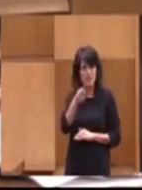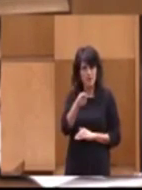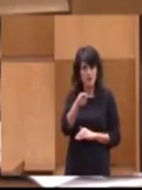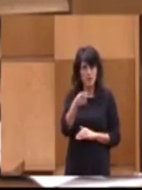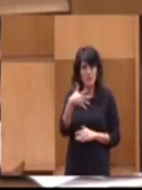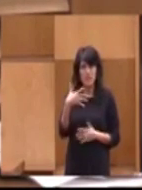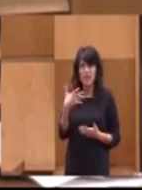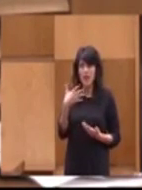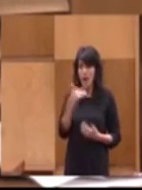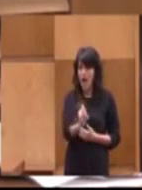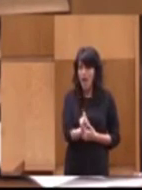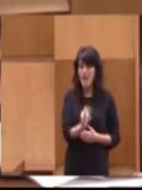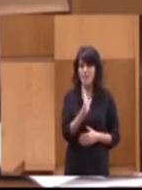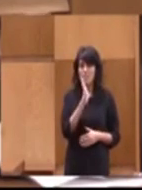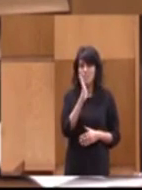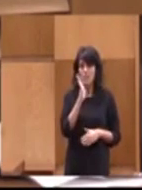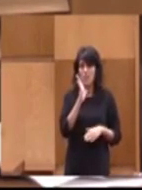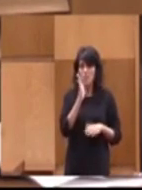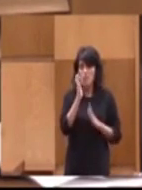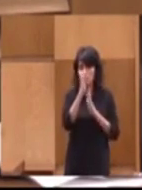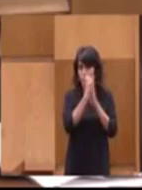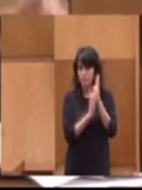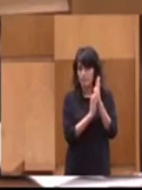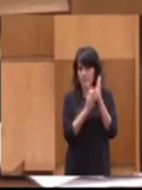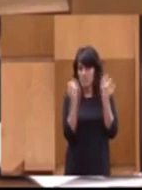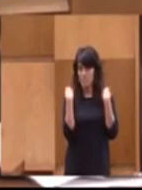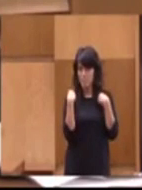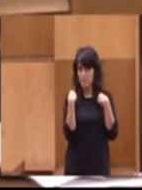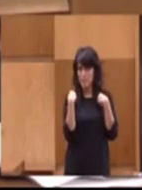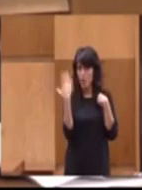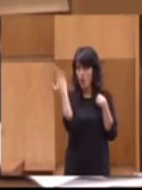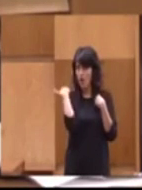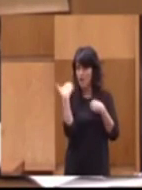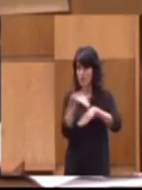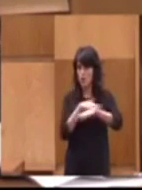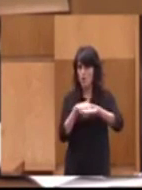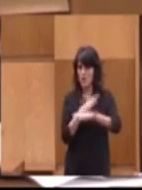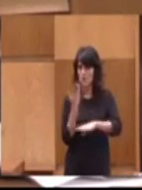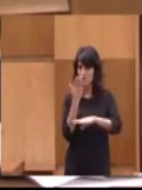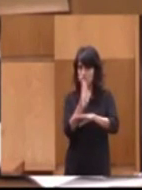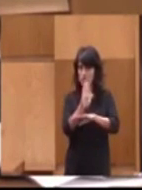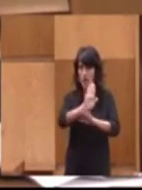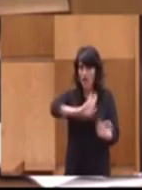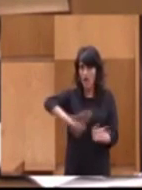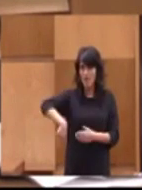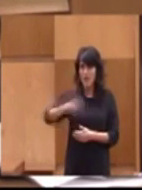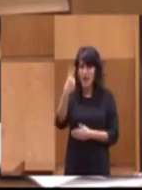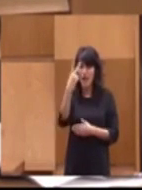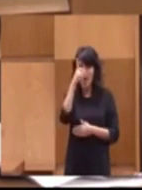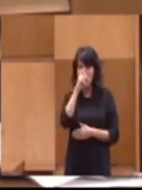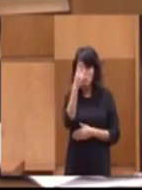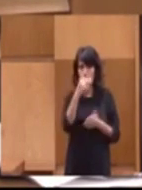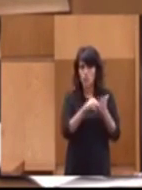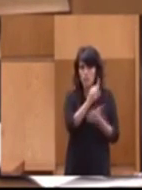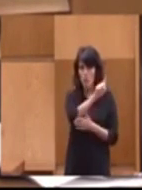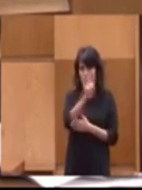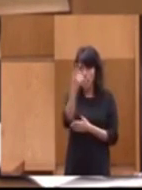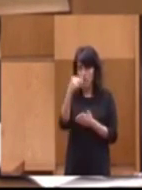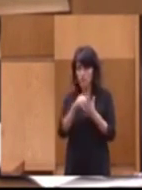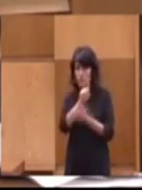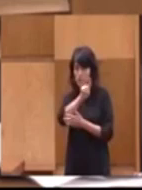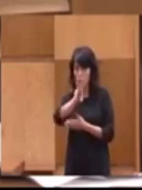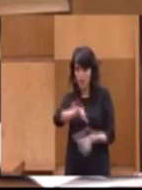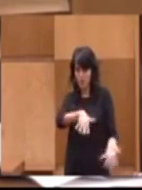y lo hay precisamente con las rebajas que planteó el Gobierno y que se aplicaron en el 2011-2012 que